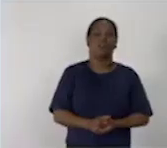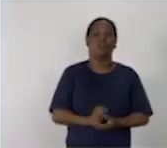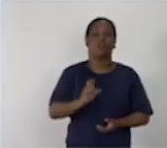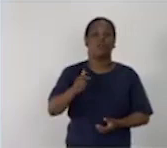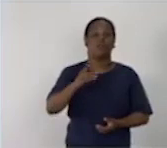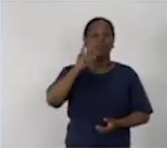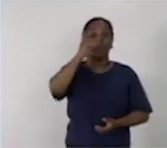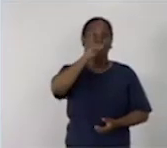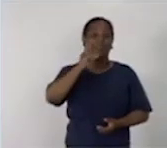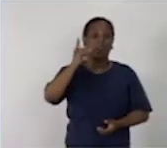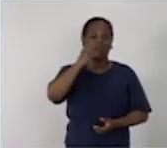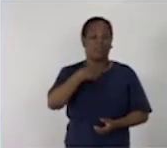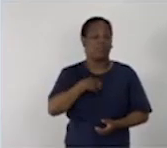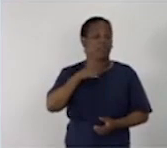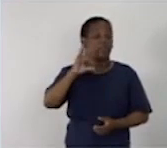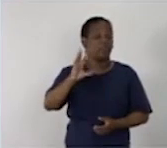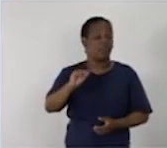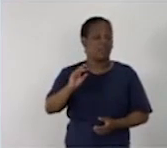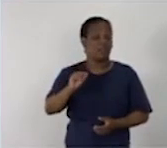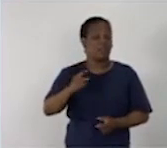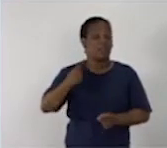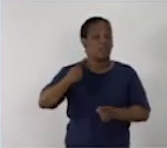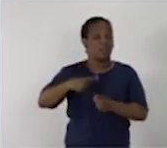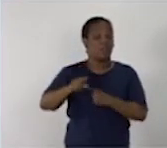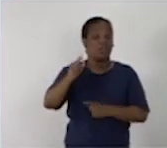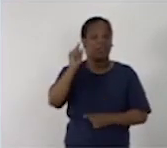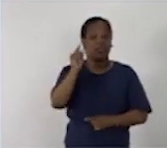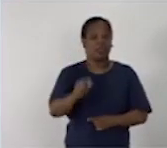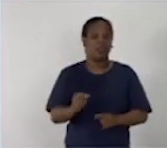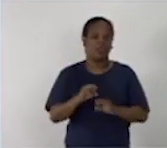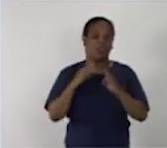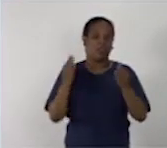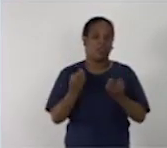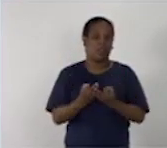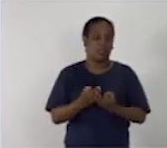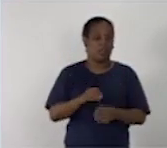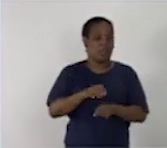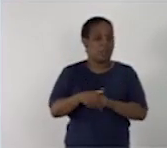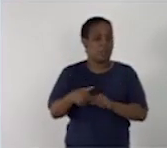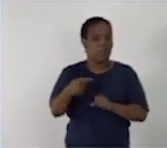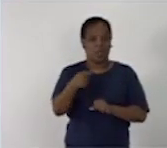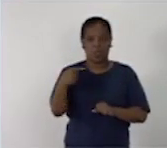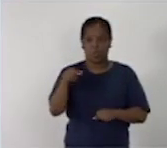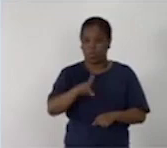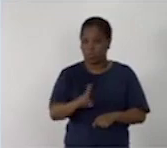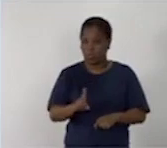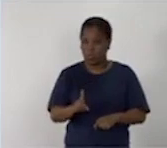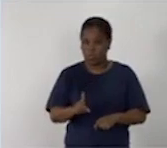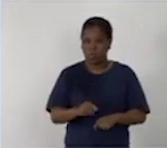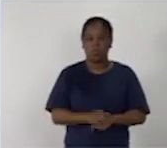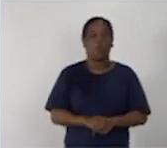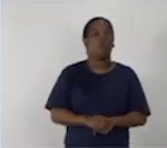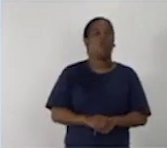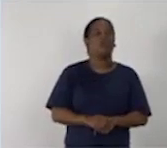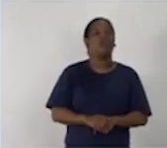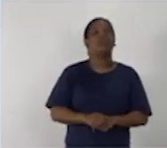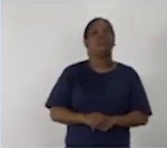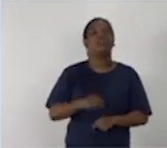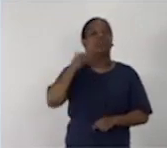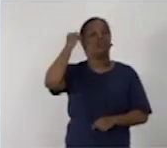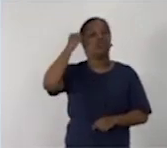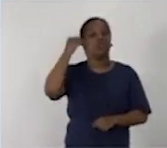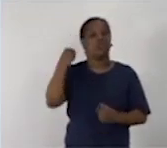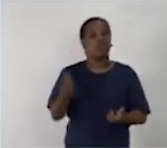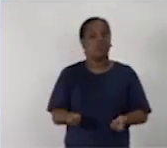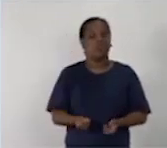En cuanto al dictado, siempre lo hará alguien de la familia, que no será su hermanito menor, claro que no.